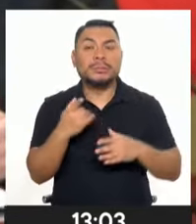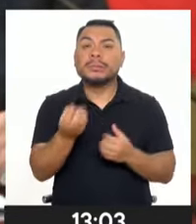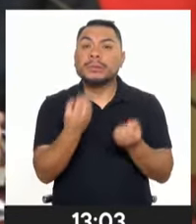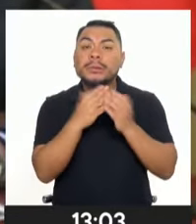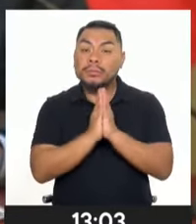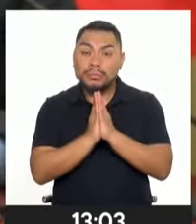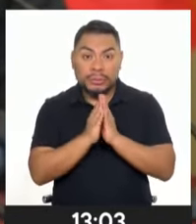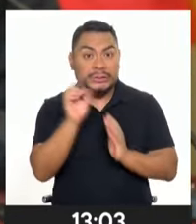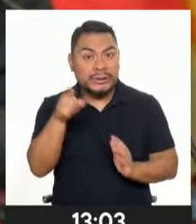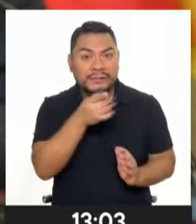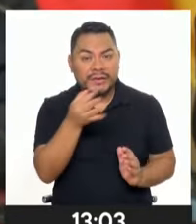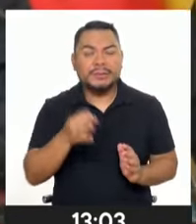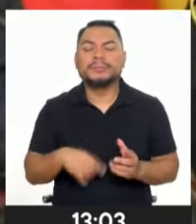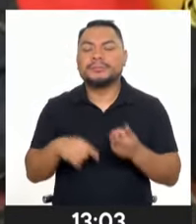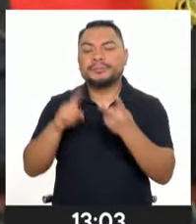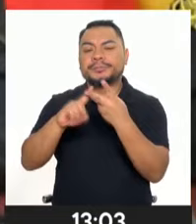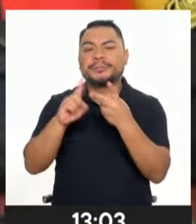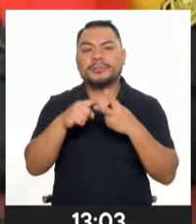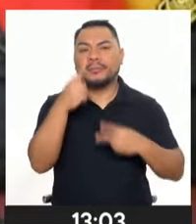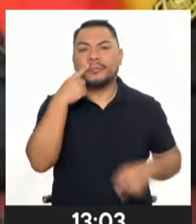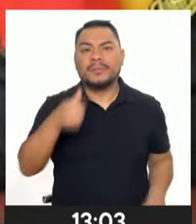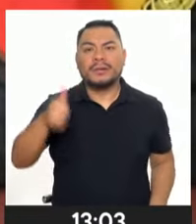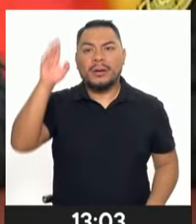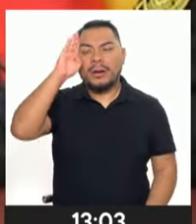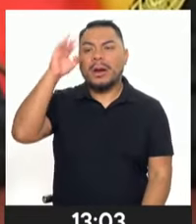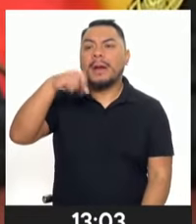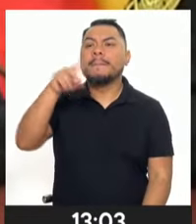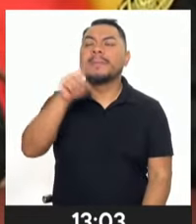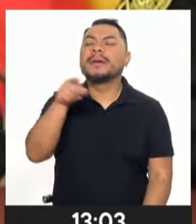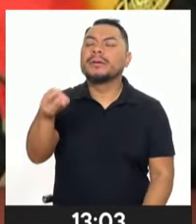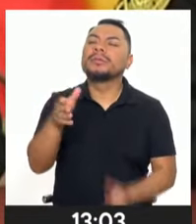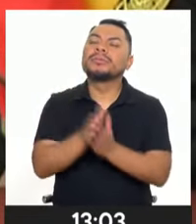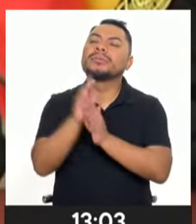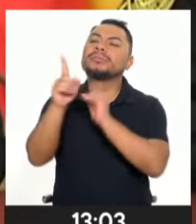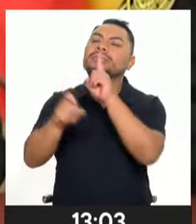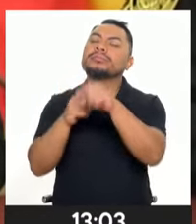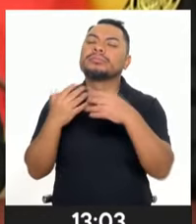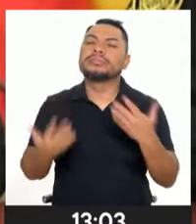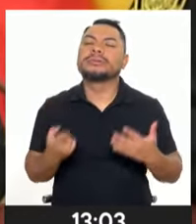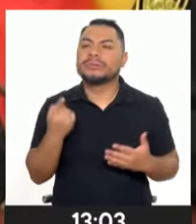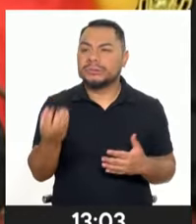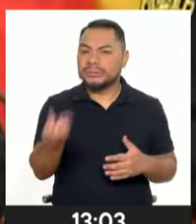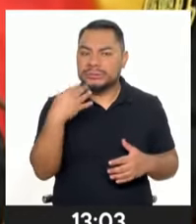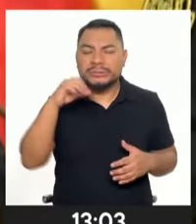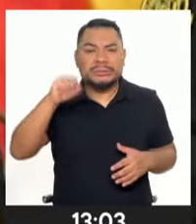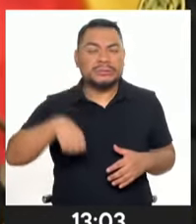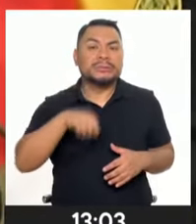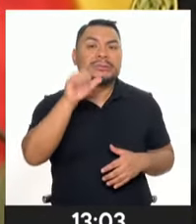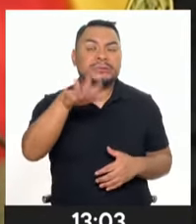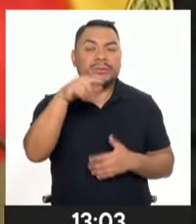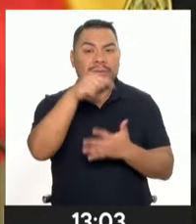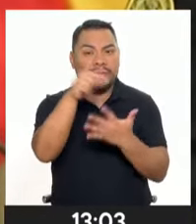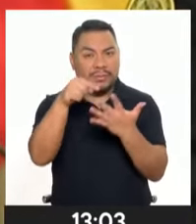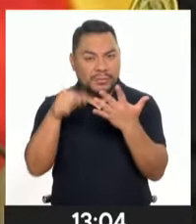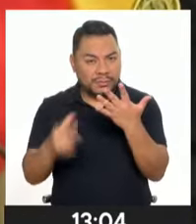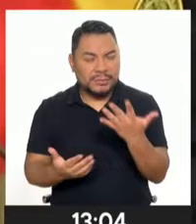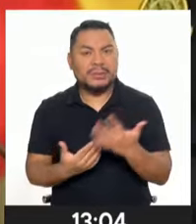detalles. Y al general Pérez, también consultarle respecto a los puntos. Usted ha mencionado que hay cinco puntos